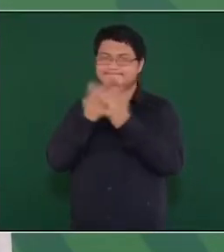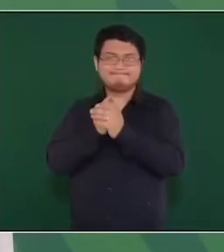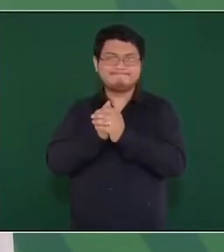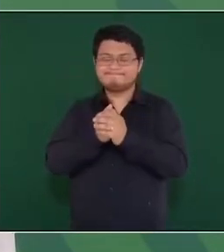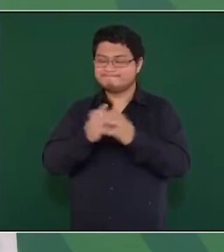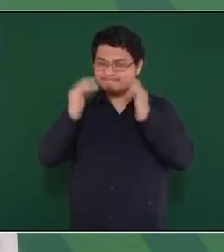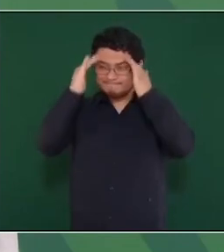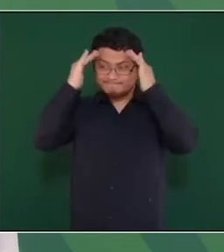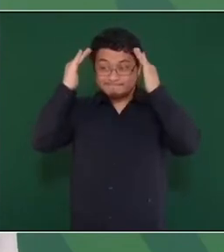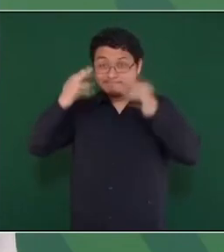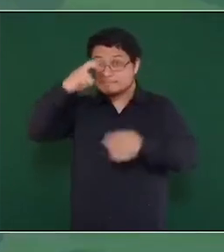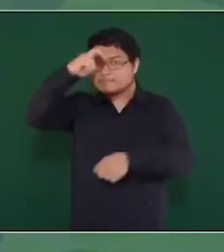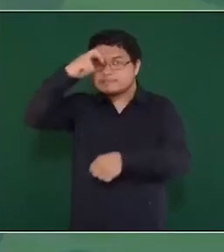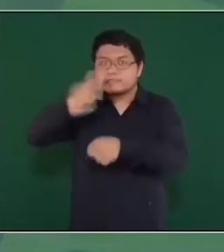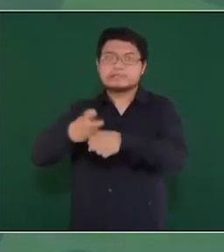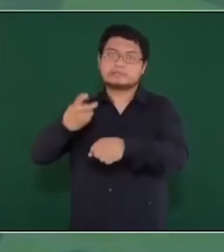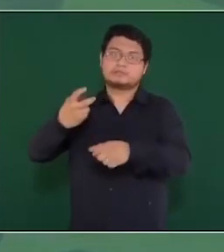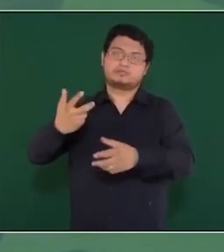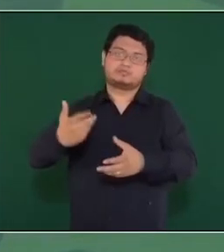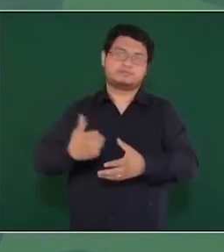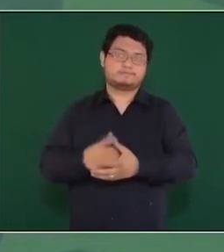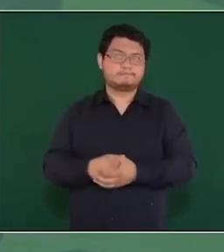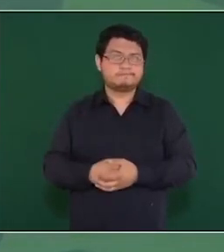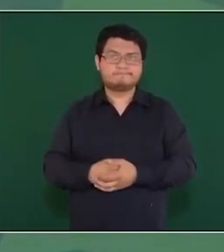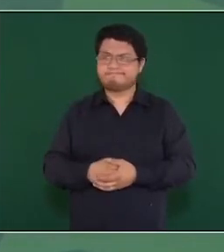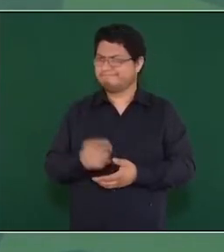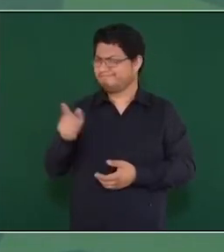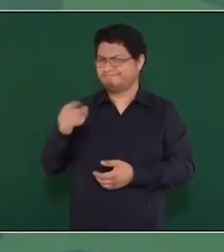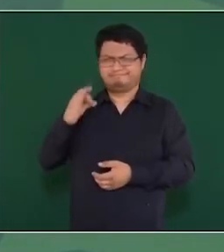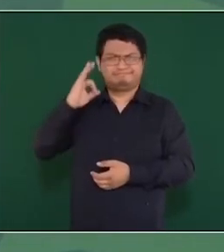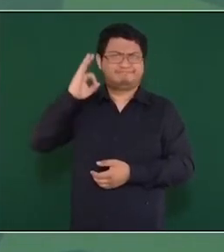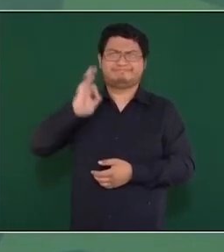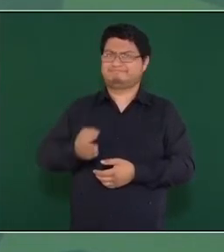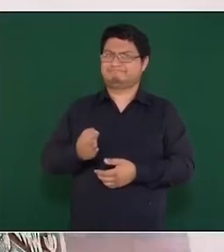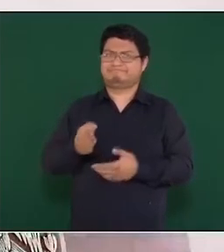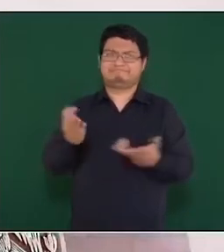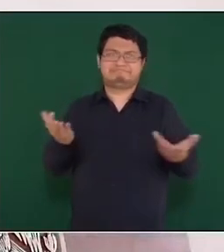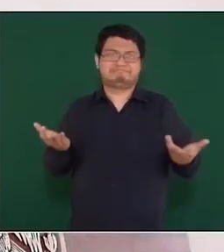No entienden razones. No aceptan la realidad.